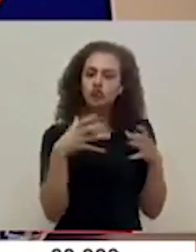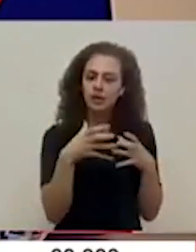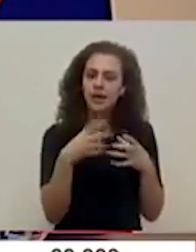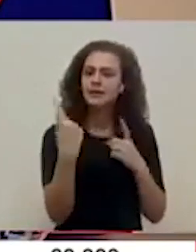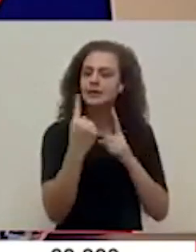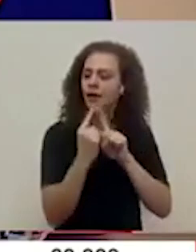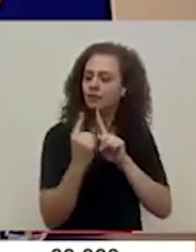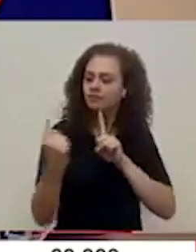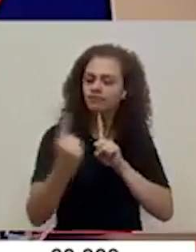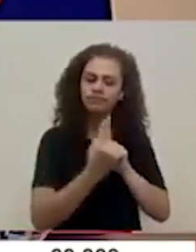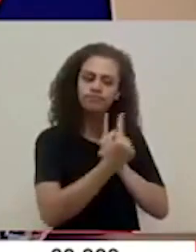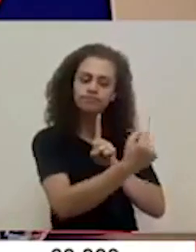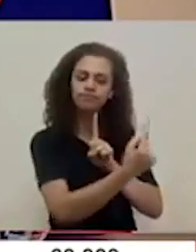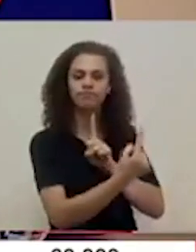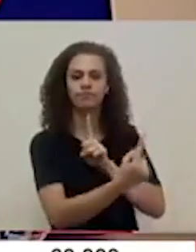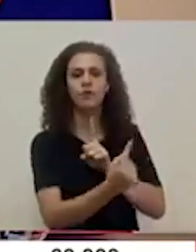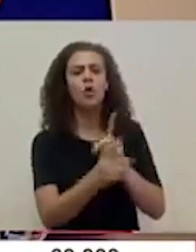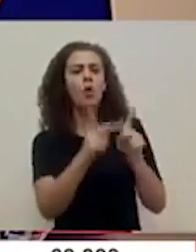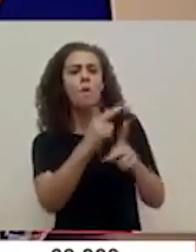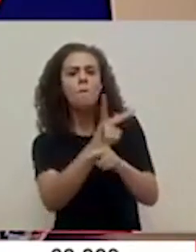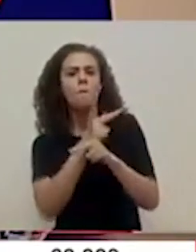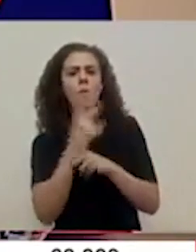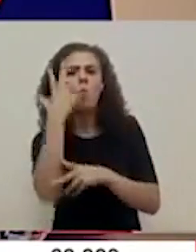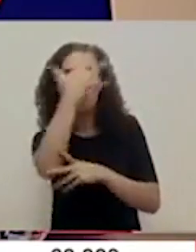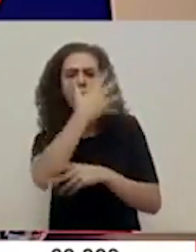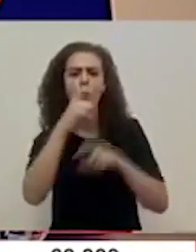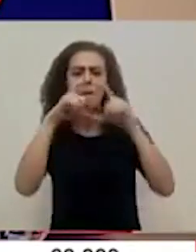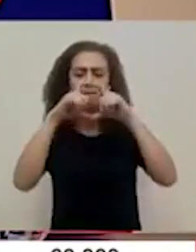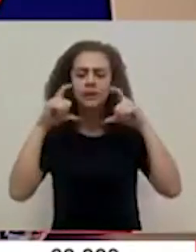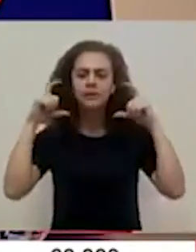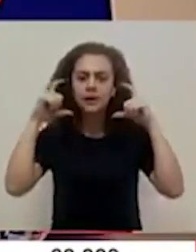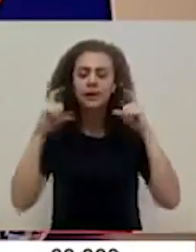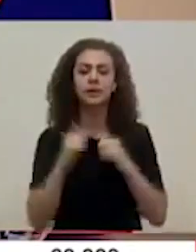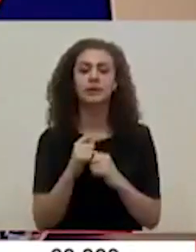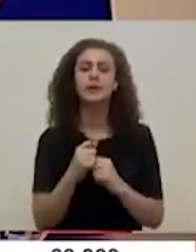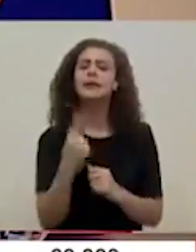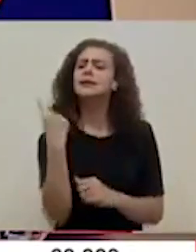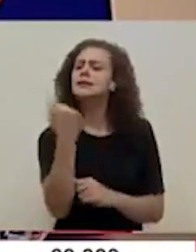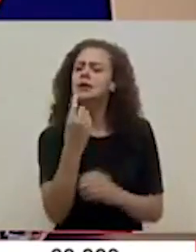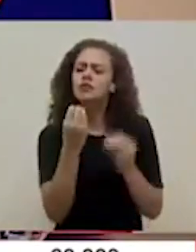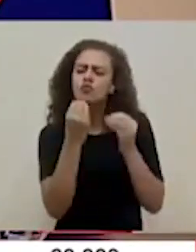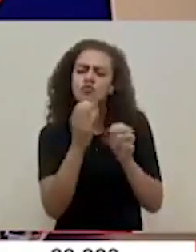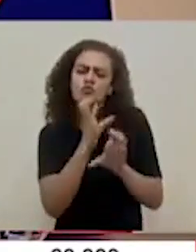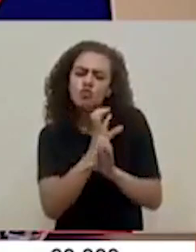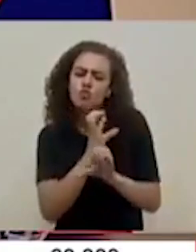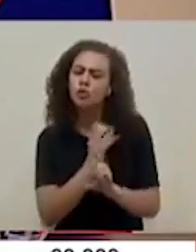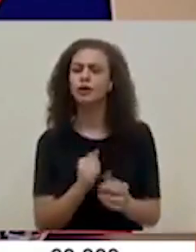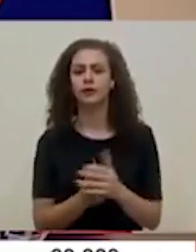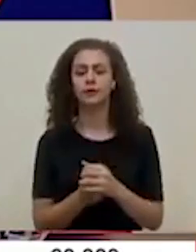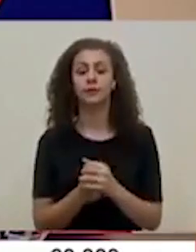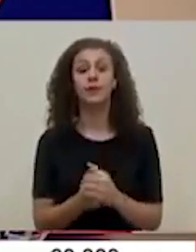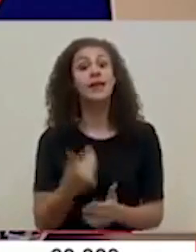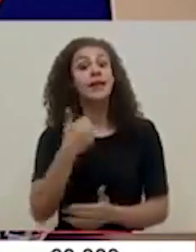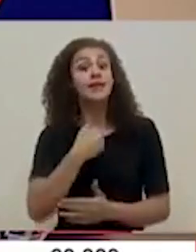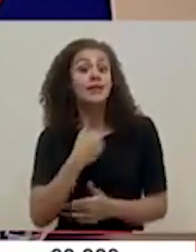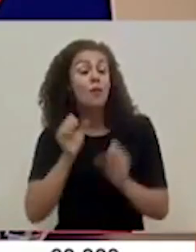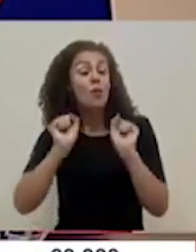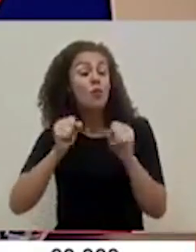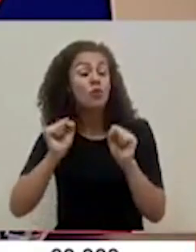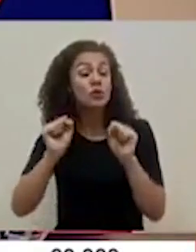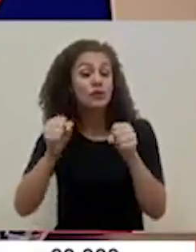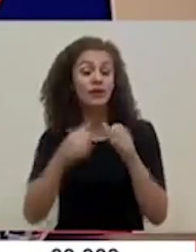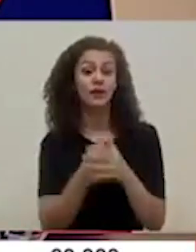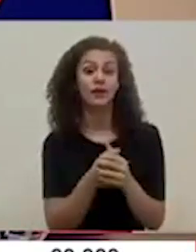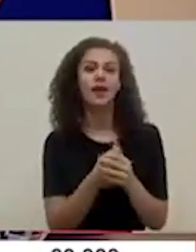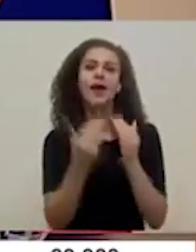guardando el distanciamiento, protegiendo su rostro con mascarillas, siendo muy, muy prudentes. Tenemos la posibilidad,